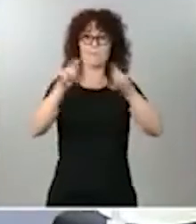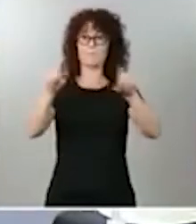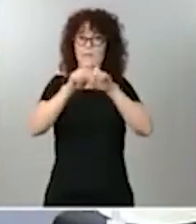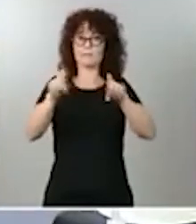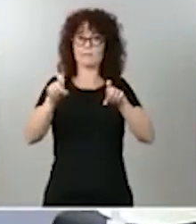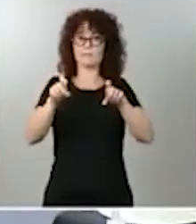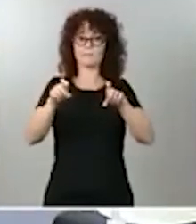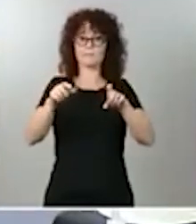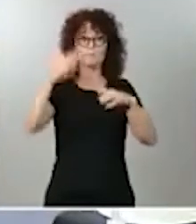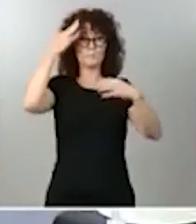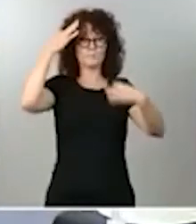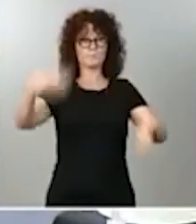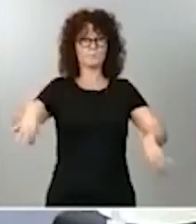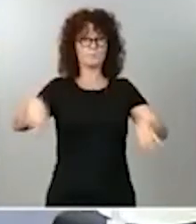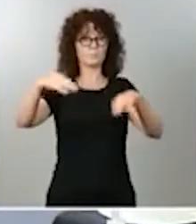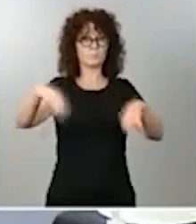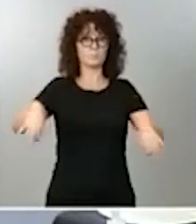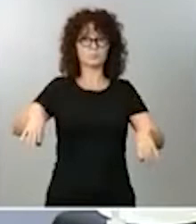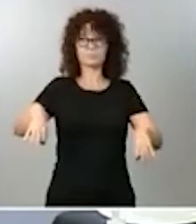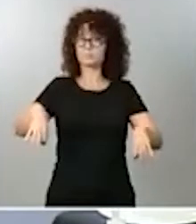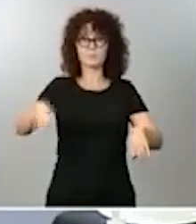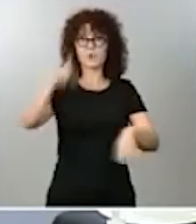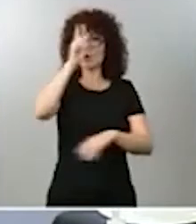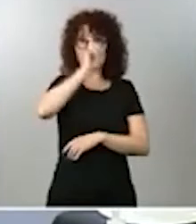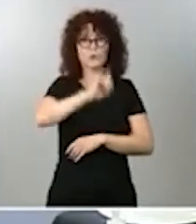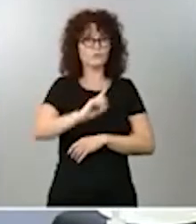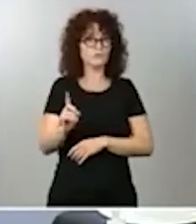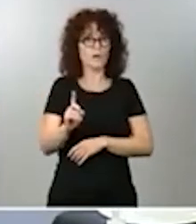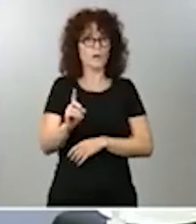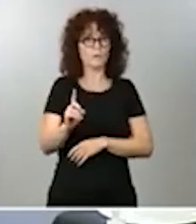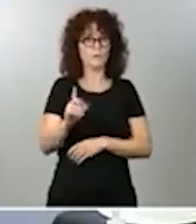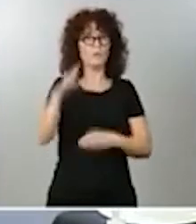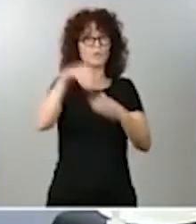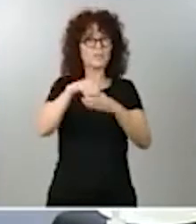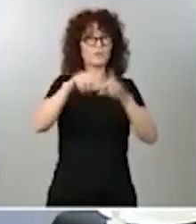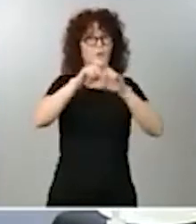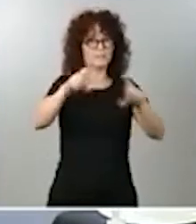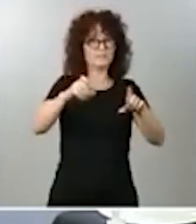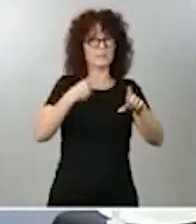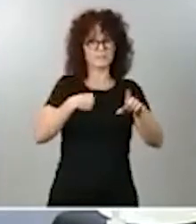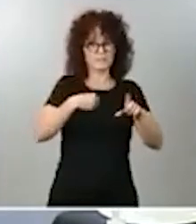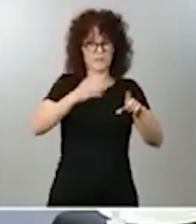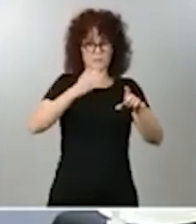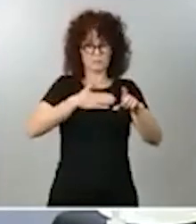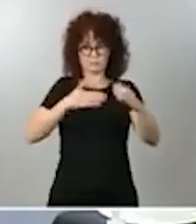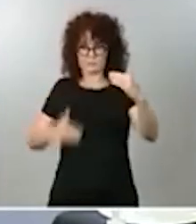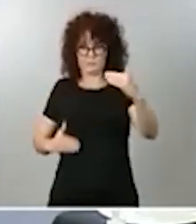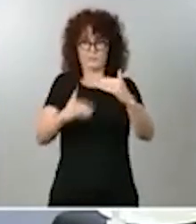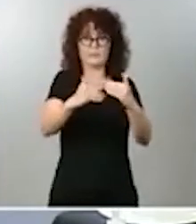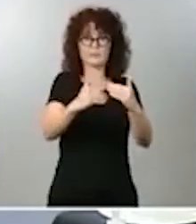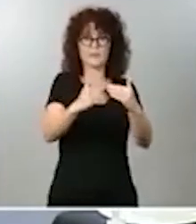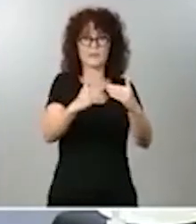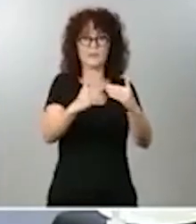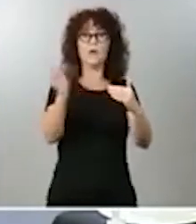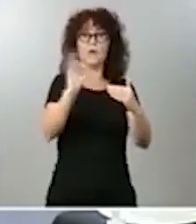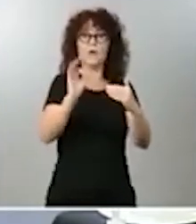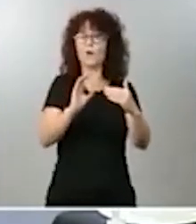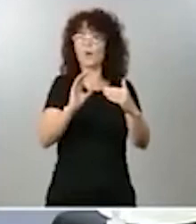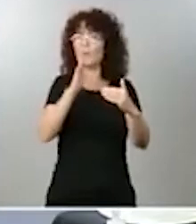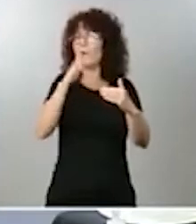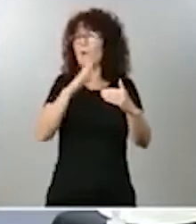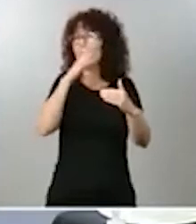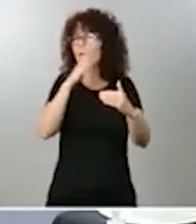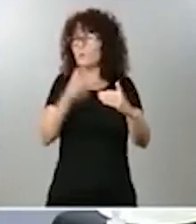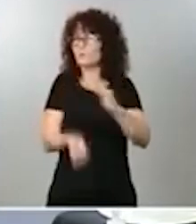brechas retributivas que existen en sus empresas o de los elementos que las causan. Ejemplos como los que ponía la ministra de Trabajo respecto a